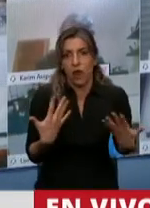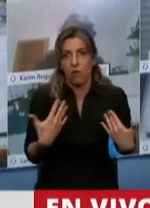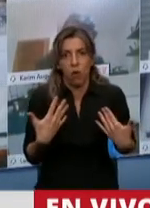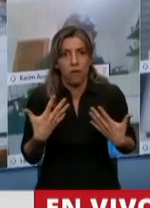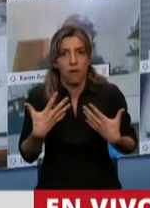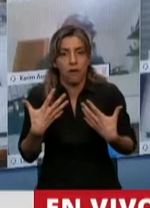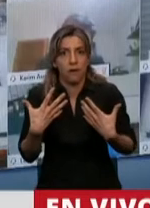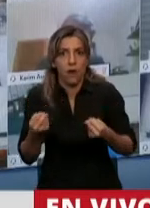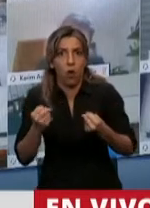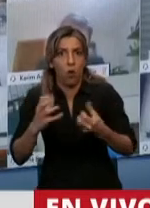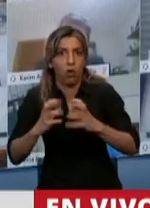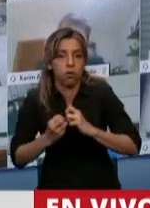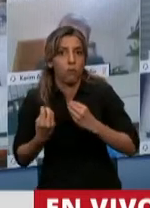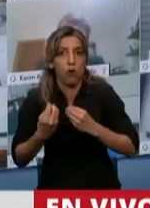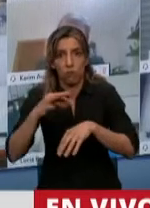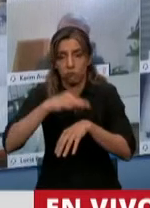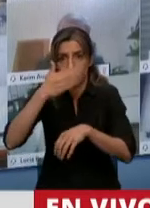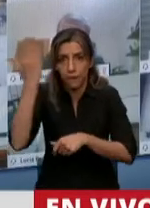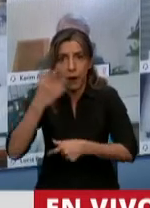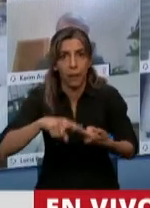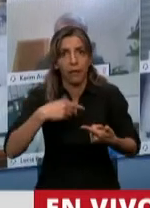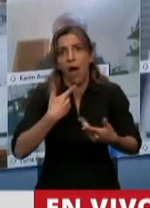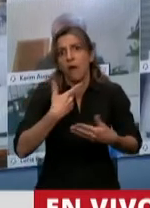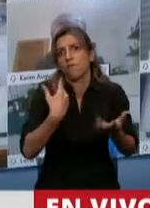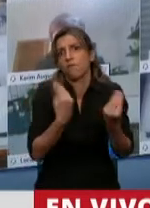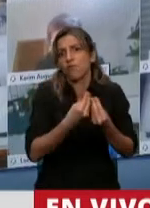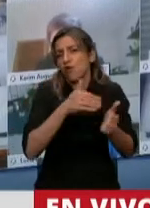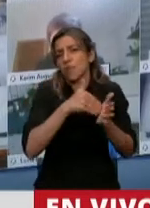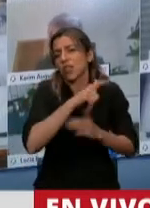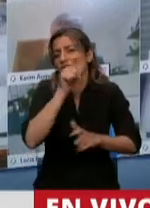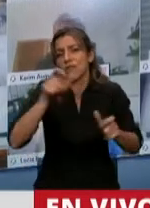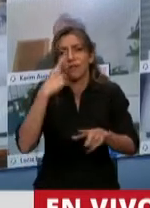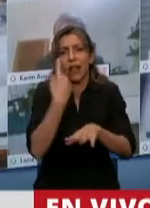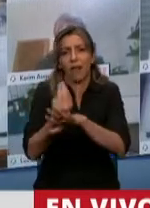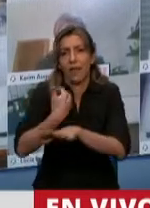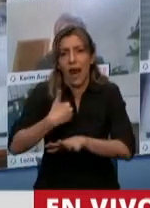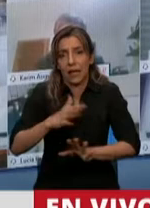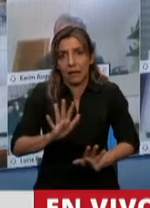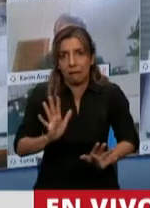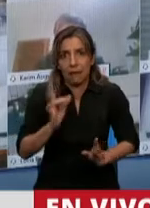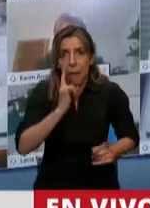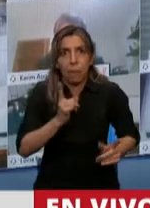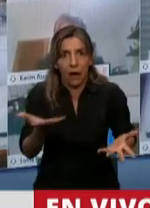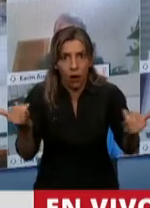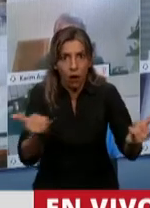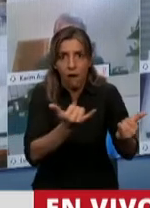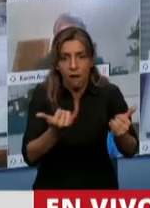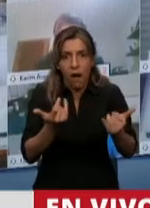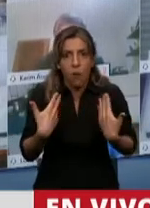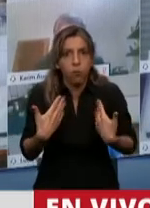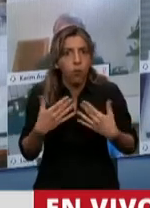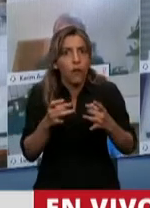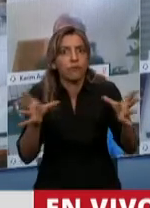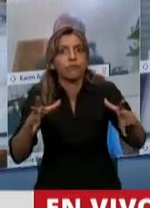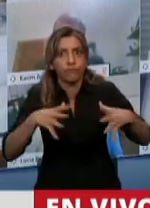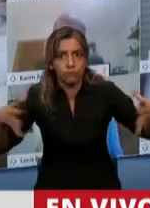y la vida de miles de argentinos y argentinas a lo largo y a lo ancho de todo el país. Y en este caso en particular que